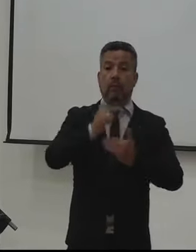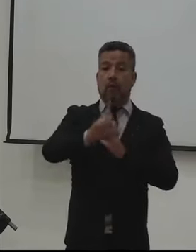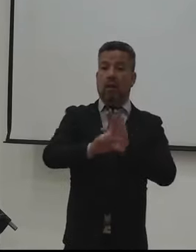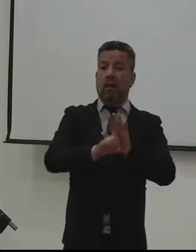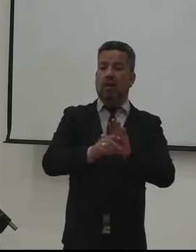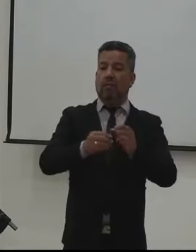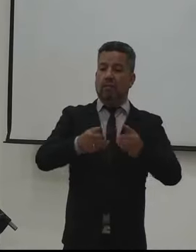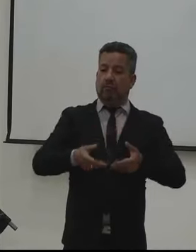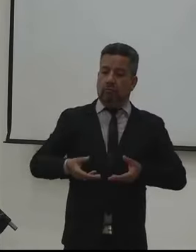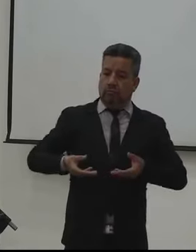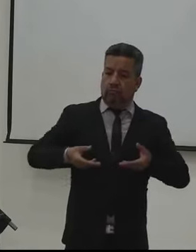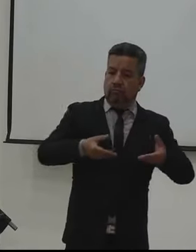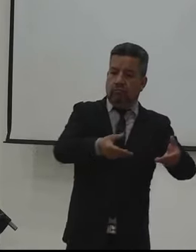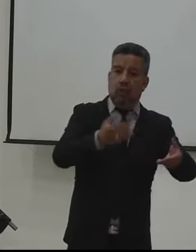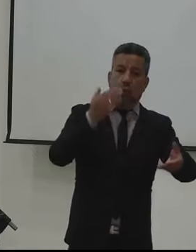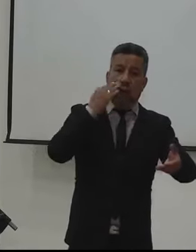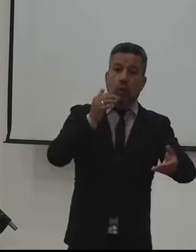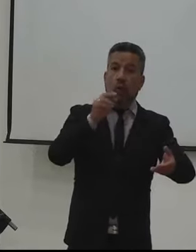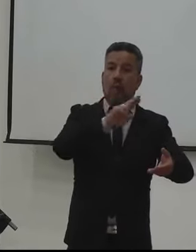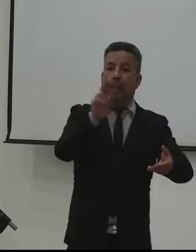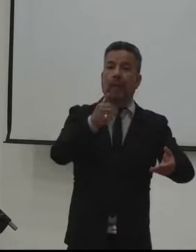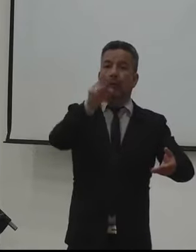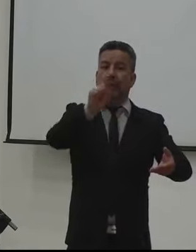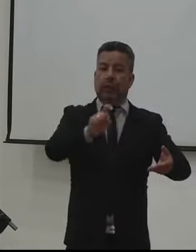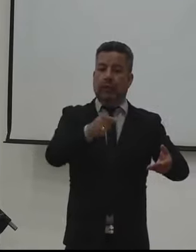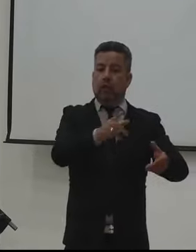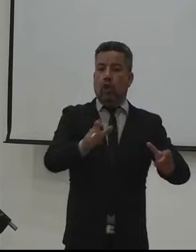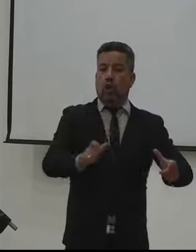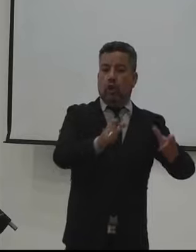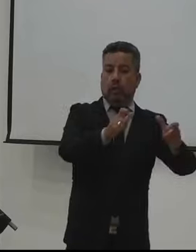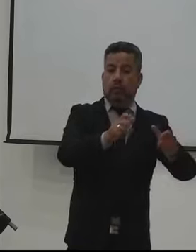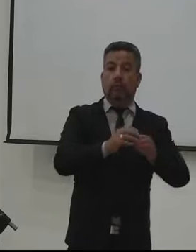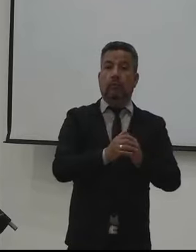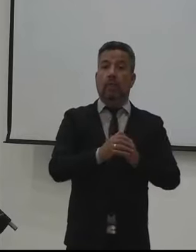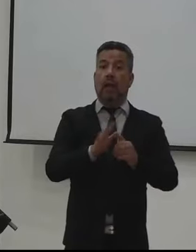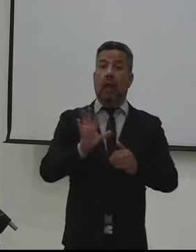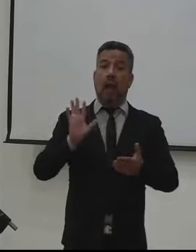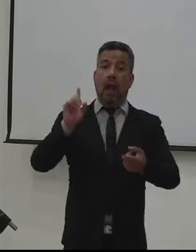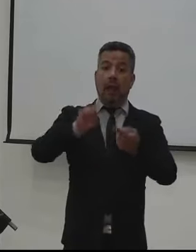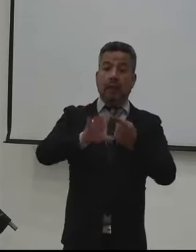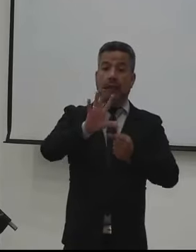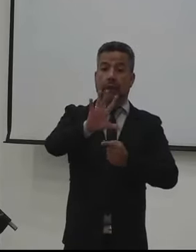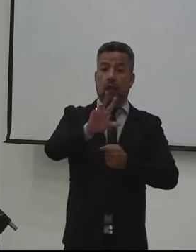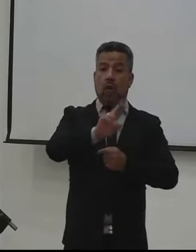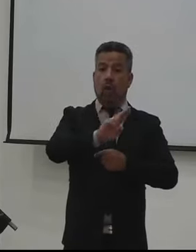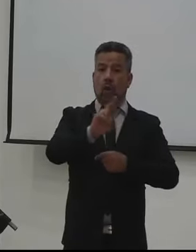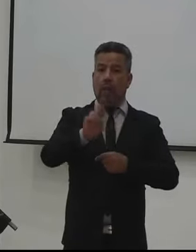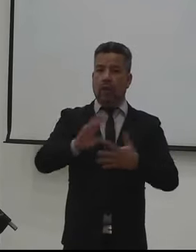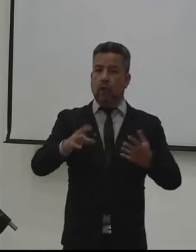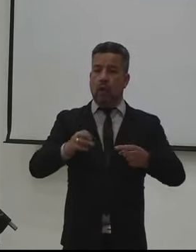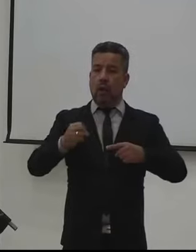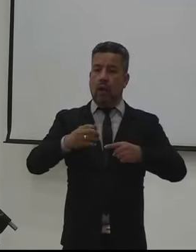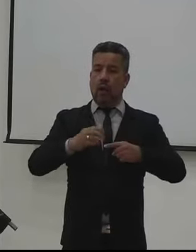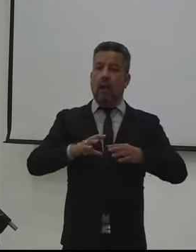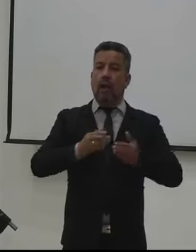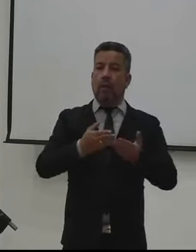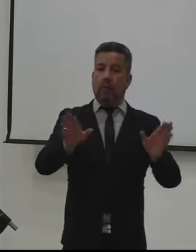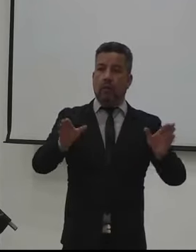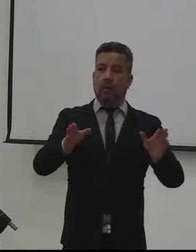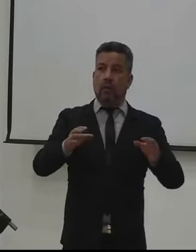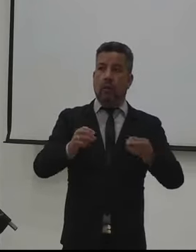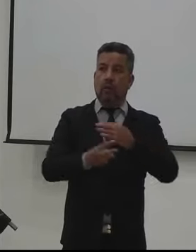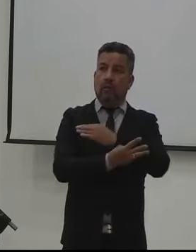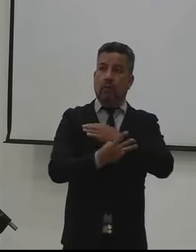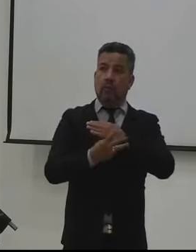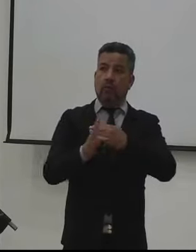de ley se radicará el próximo 16 de marzo y hasta el 5 de marzo estará habilitado el foro en la página